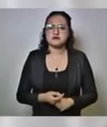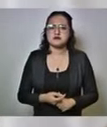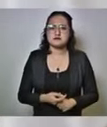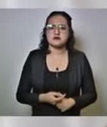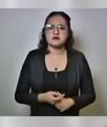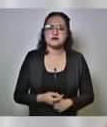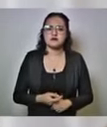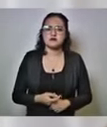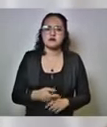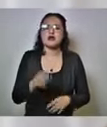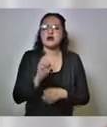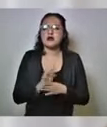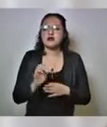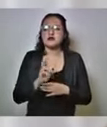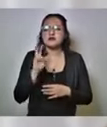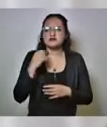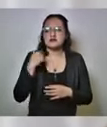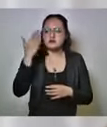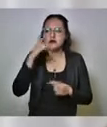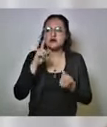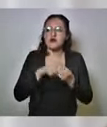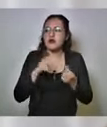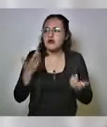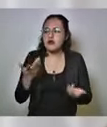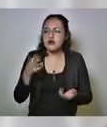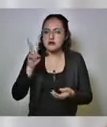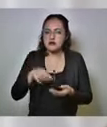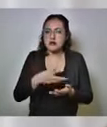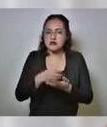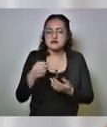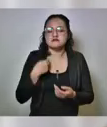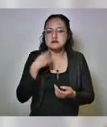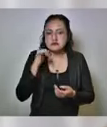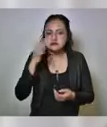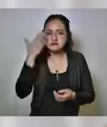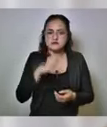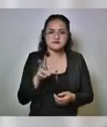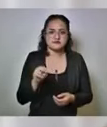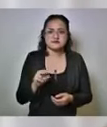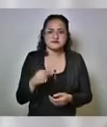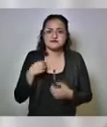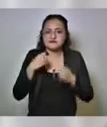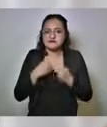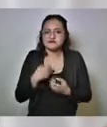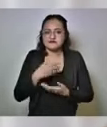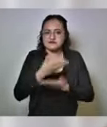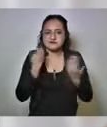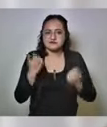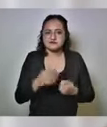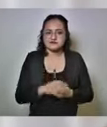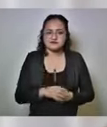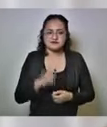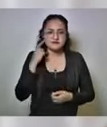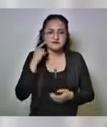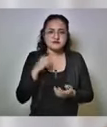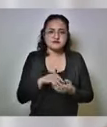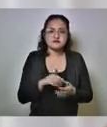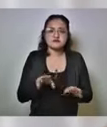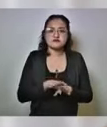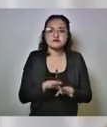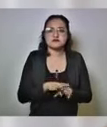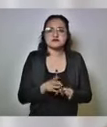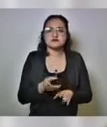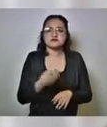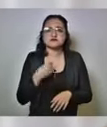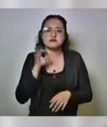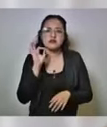referencia de dónde son para decirte sí créanme que no podemos alimentar nosotros